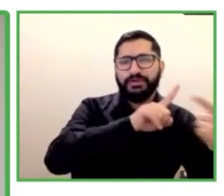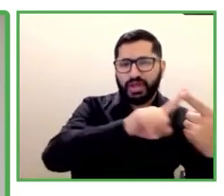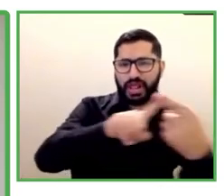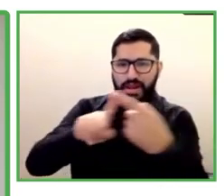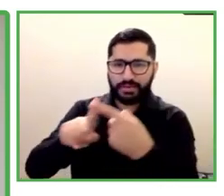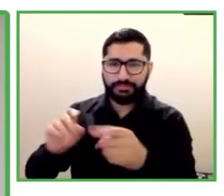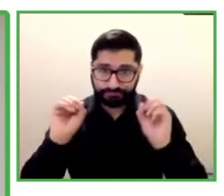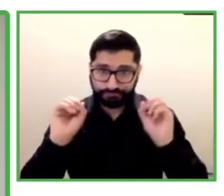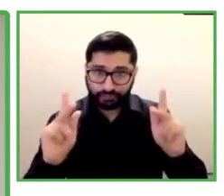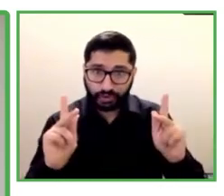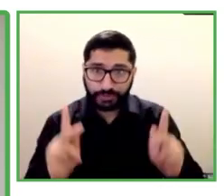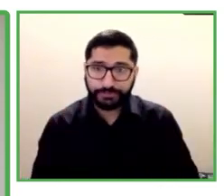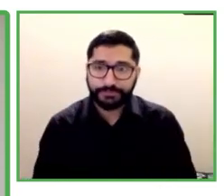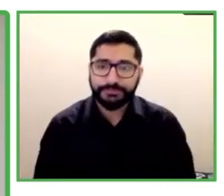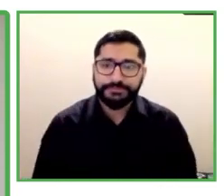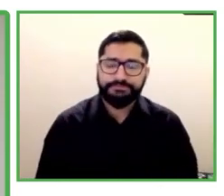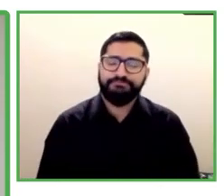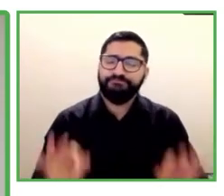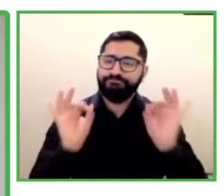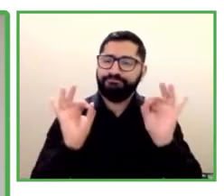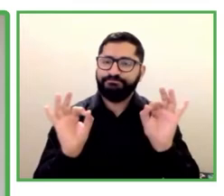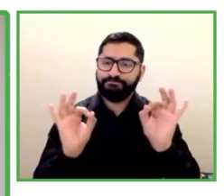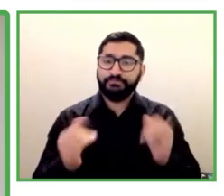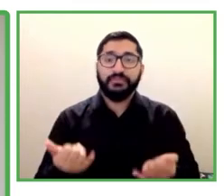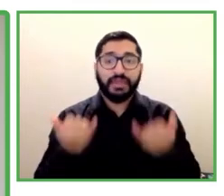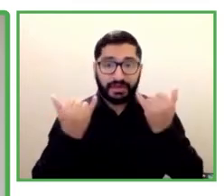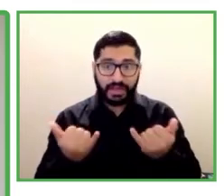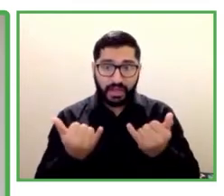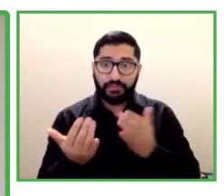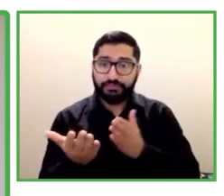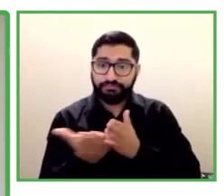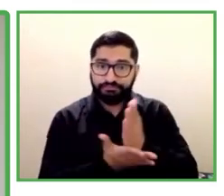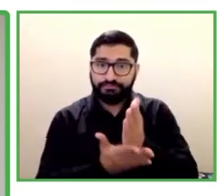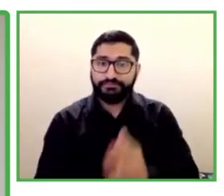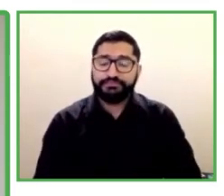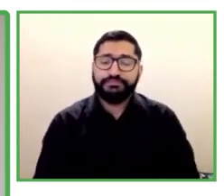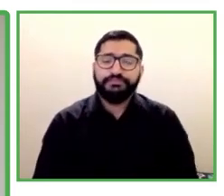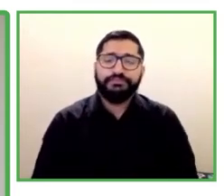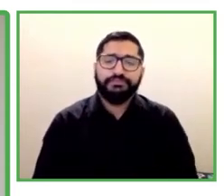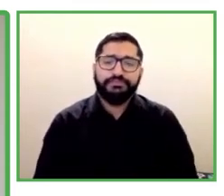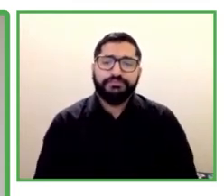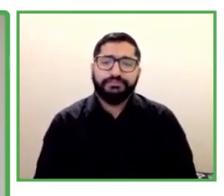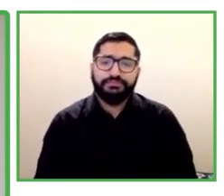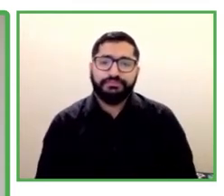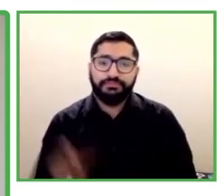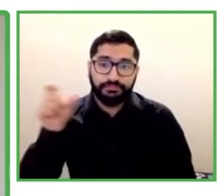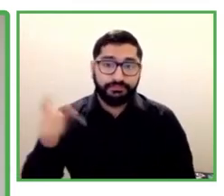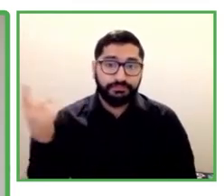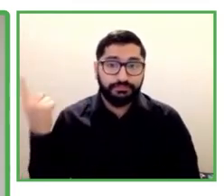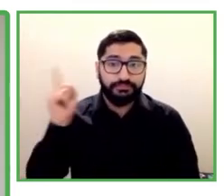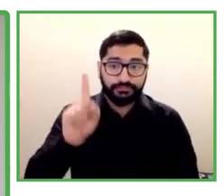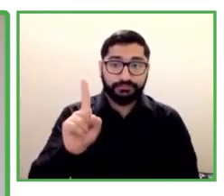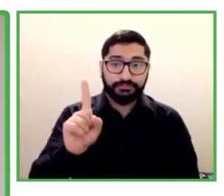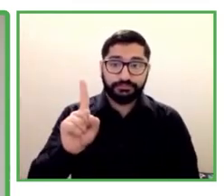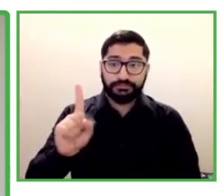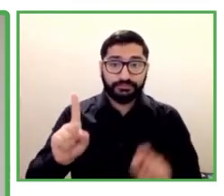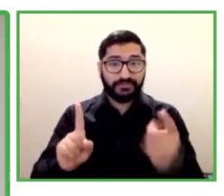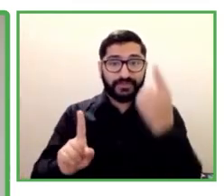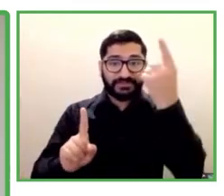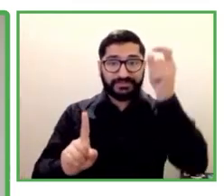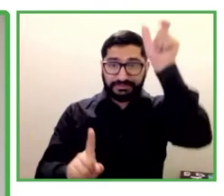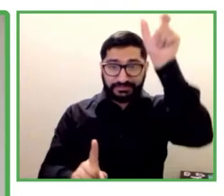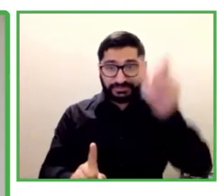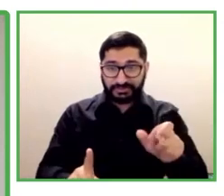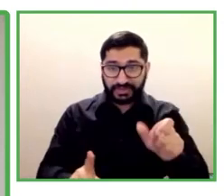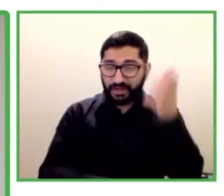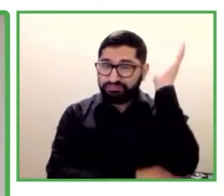vamos a comenzar. Déjenme presentarles a nuestra primera oradora, la doctora